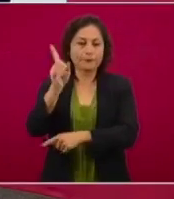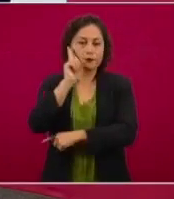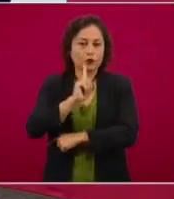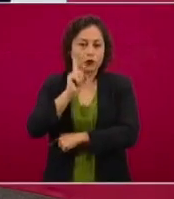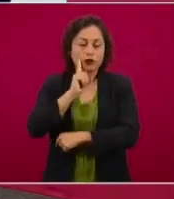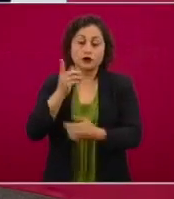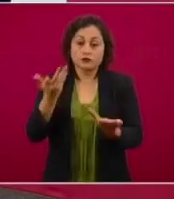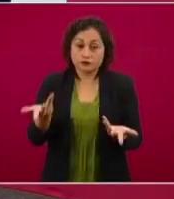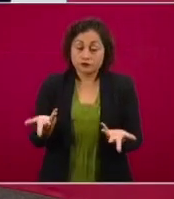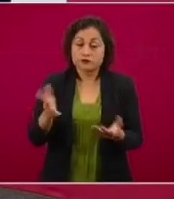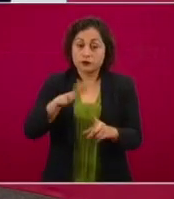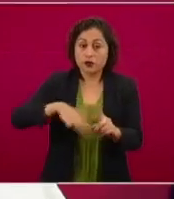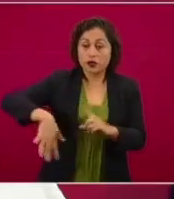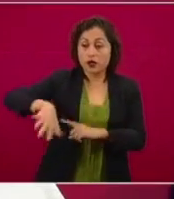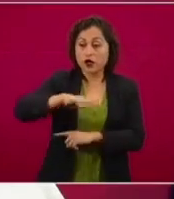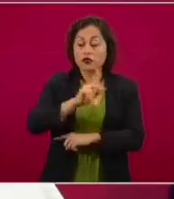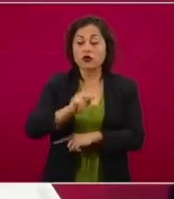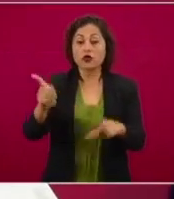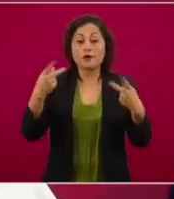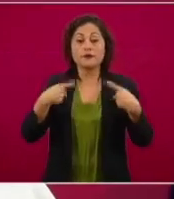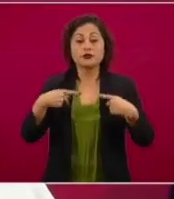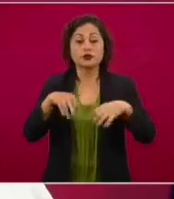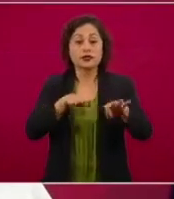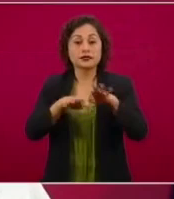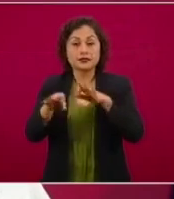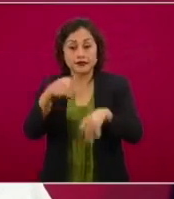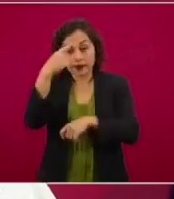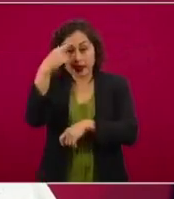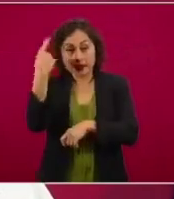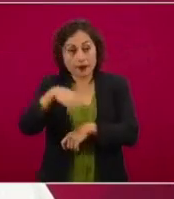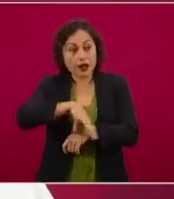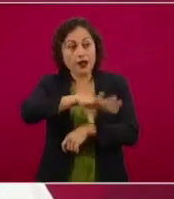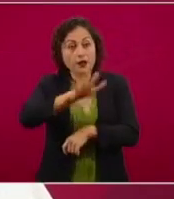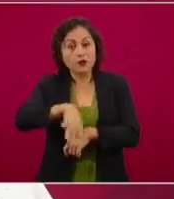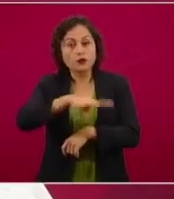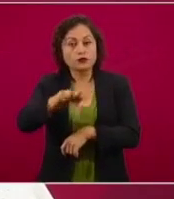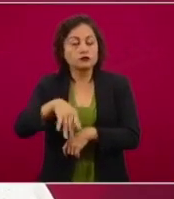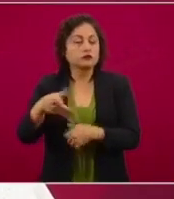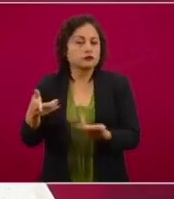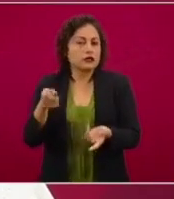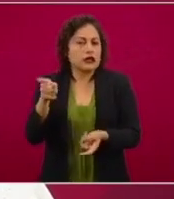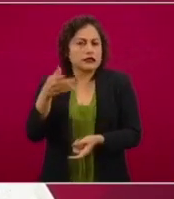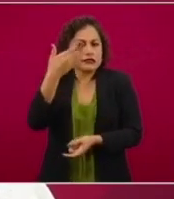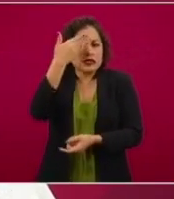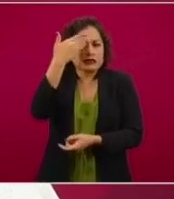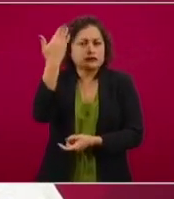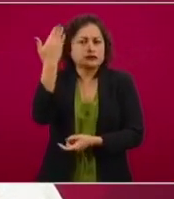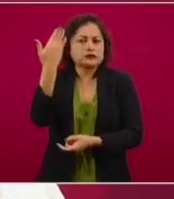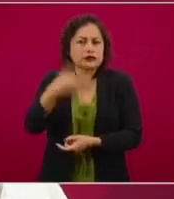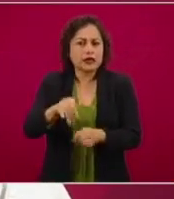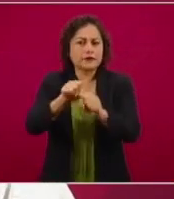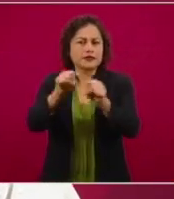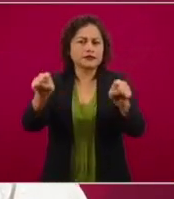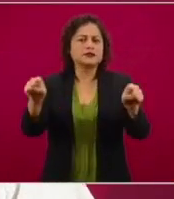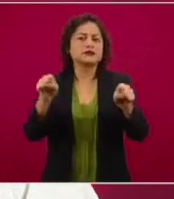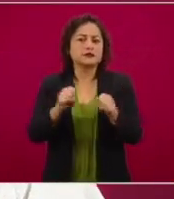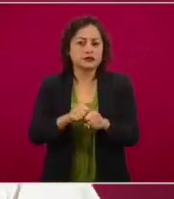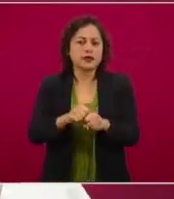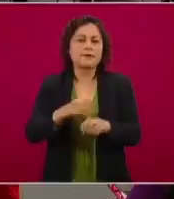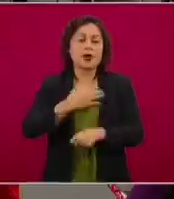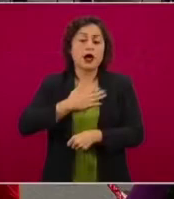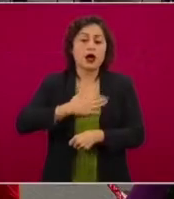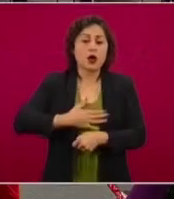buscadoras han sido, se han enfrentado a un sistema de justicia que es, por supuesto, patriarcal.